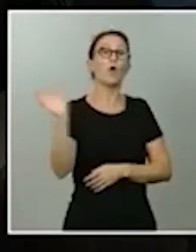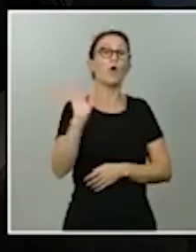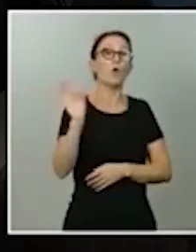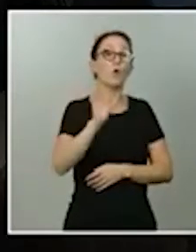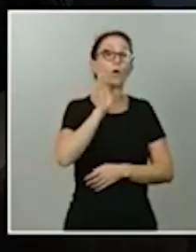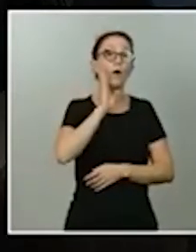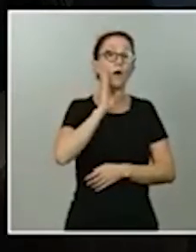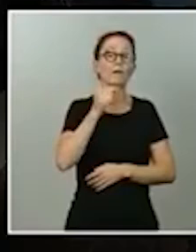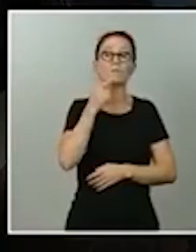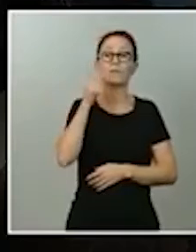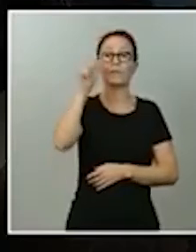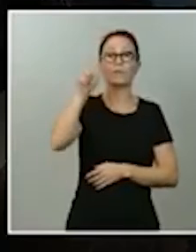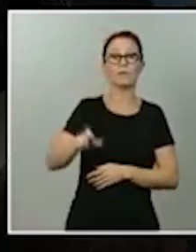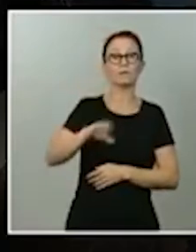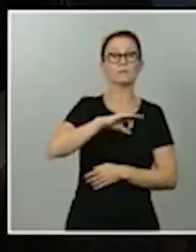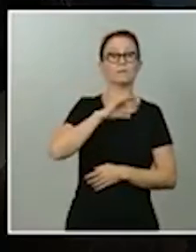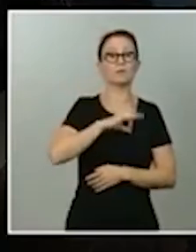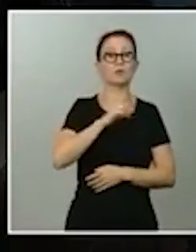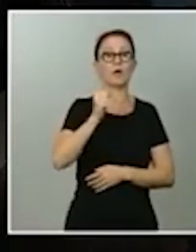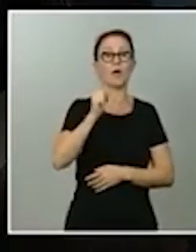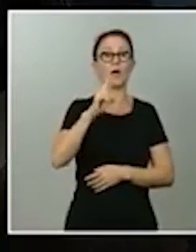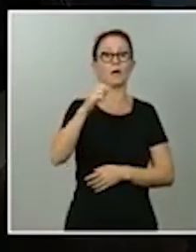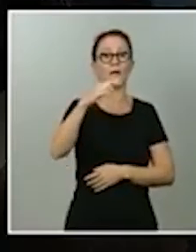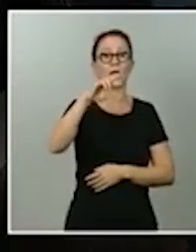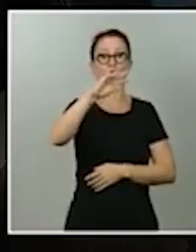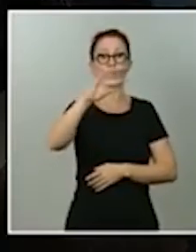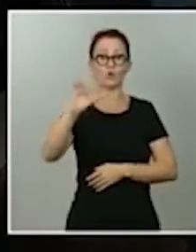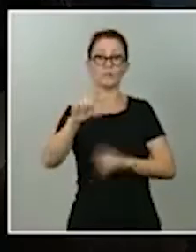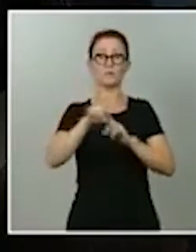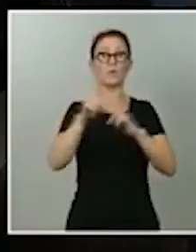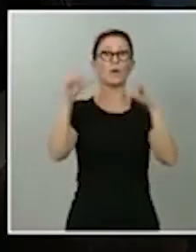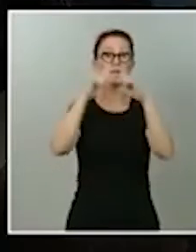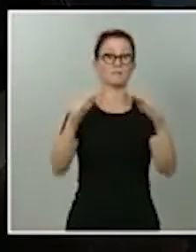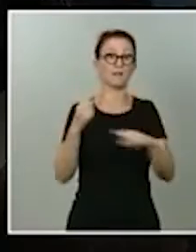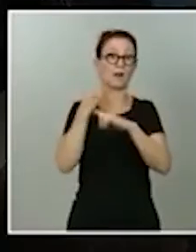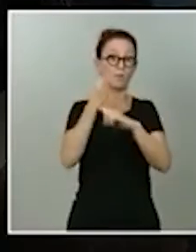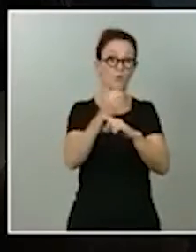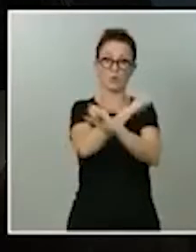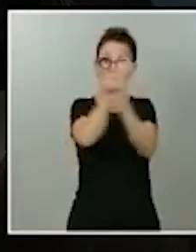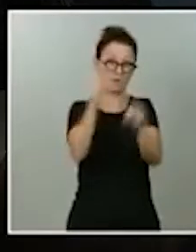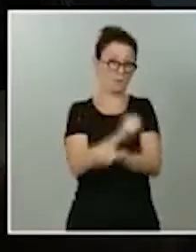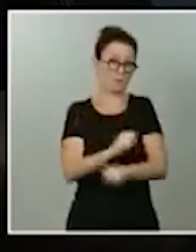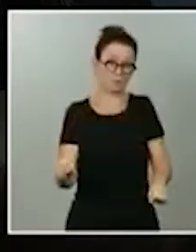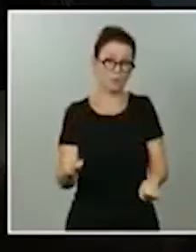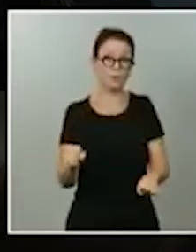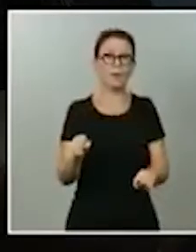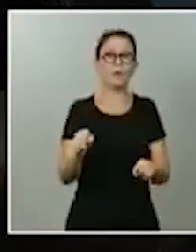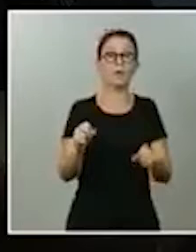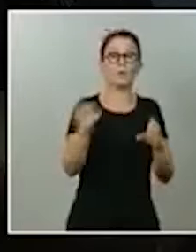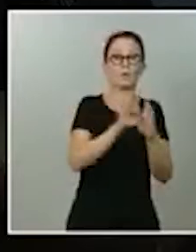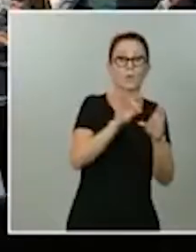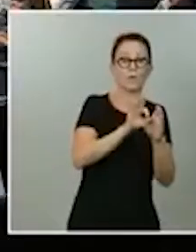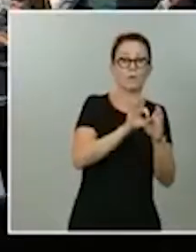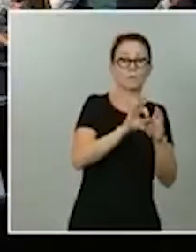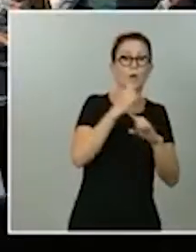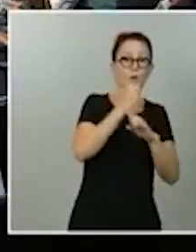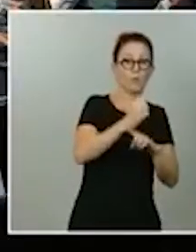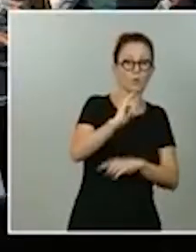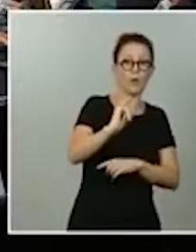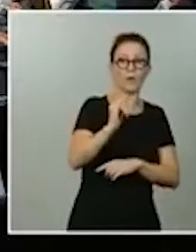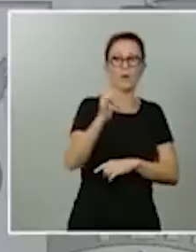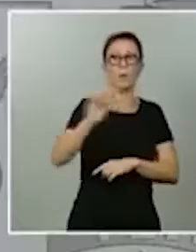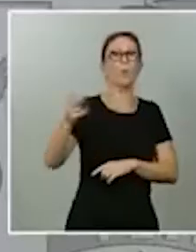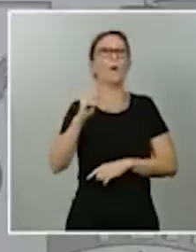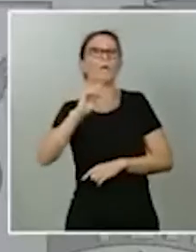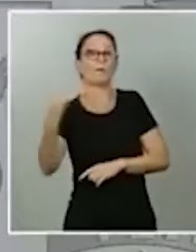incompatible que Esquerra Republicana apoye esos presupuestos si los apoya a Ciudadanos o al revés. Bueno, gracias, Carmen. En relación